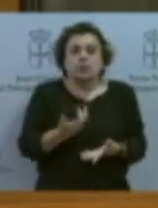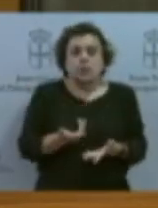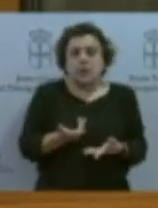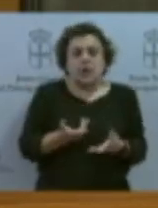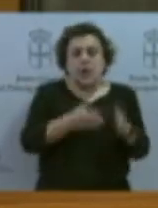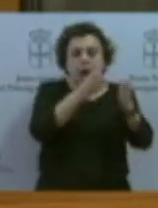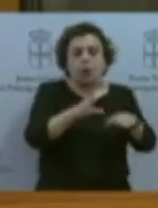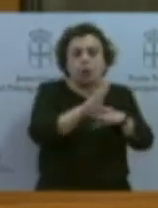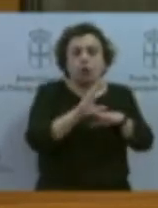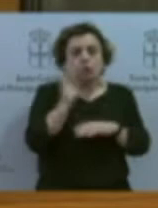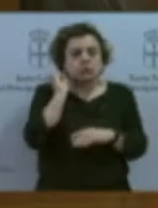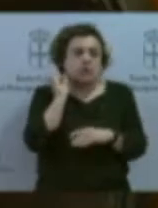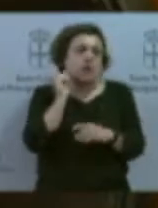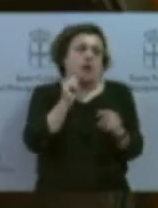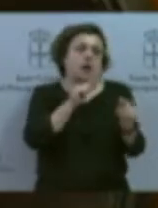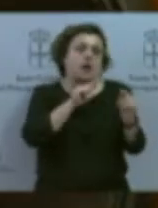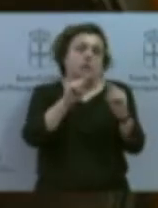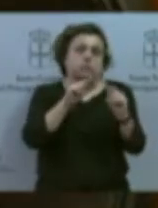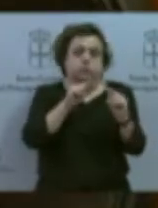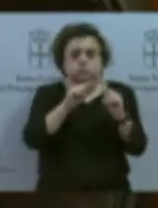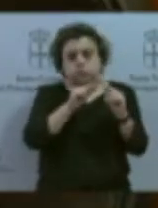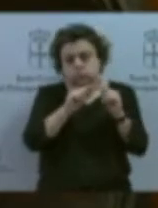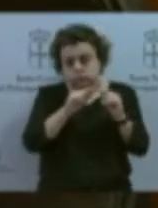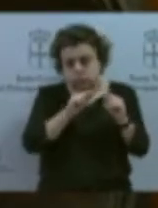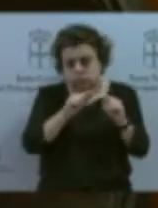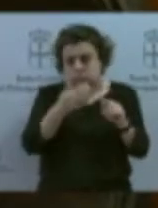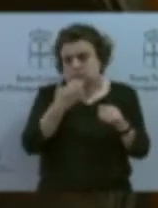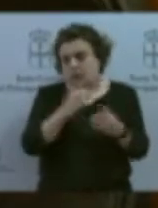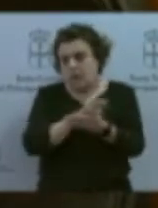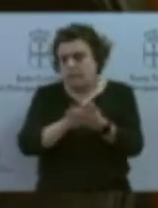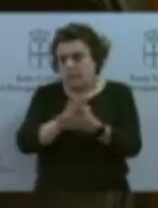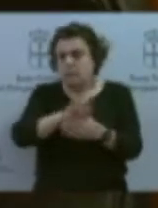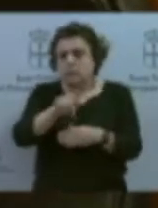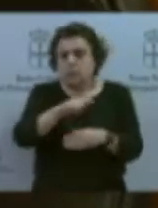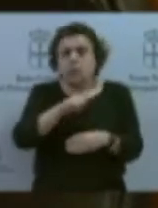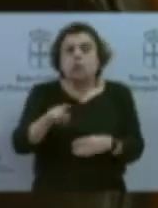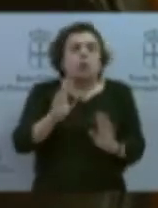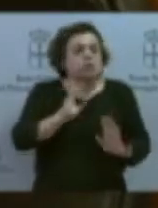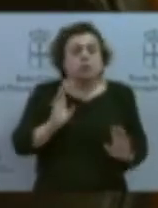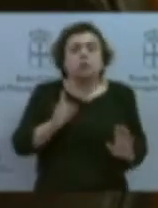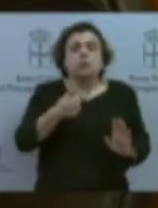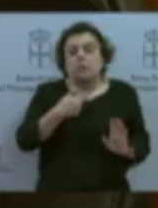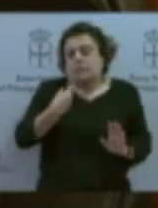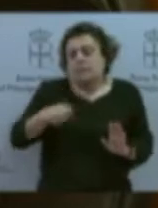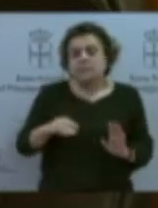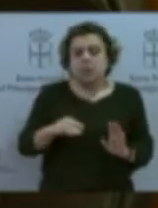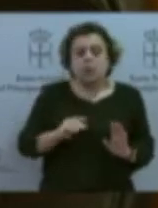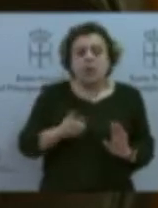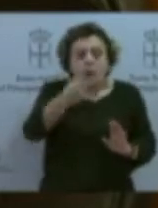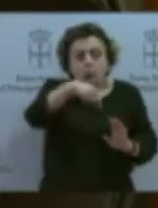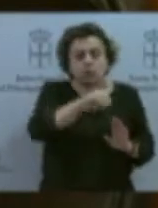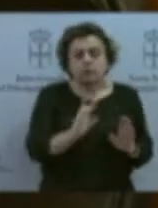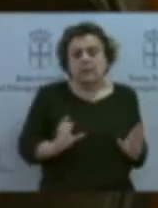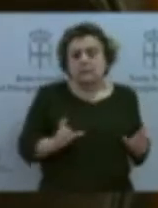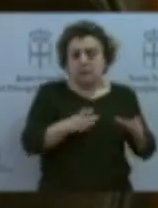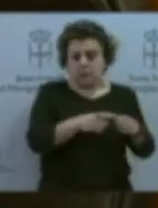si hubo diálogo o no hubo diálogo. Igual que ustedes se reúnen, yo también me reúno con esas asociaciones y creo que la percepción de que hubo diálogo o no es